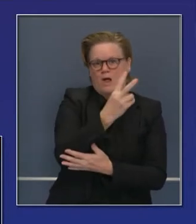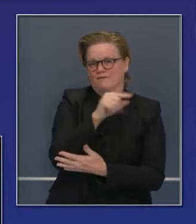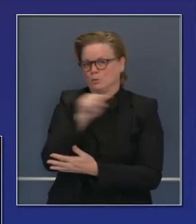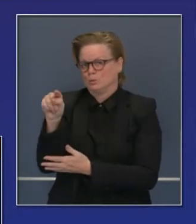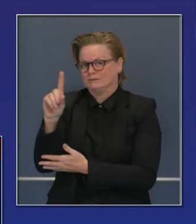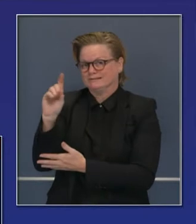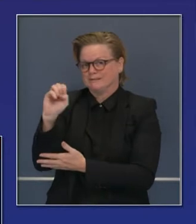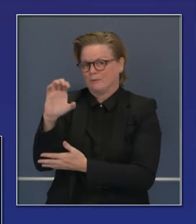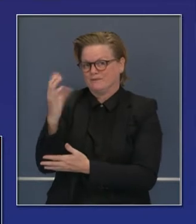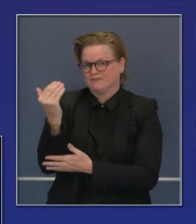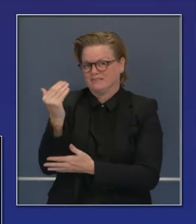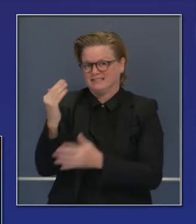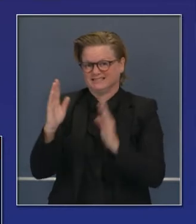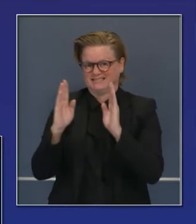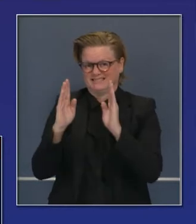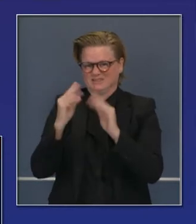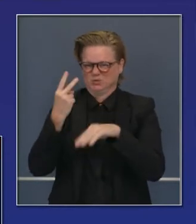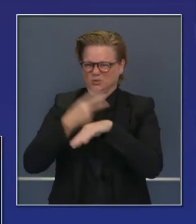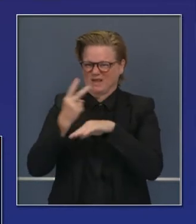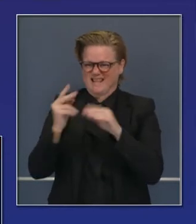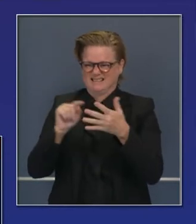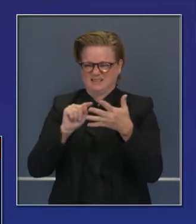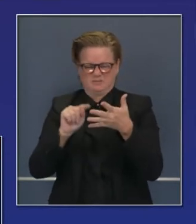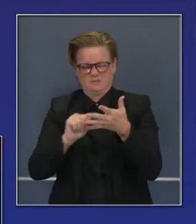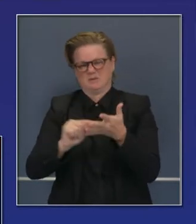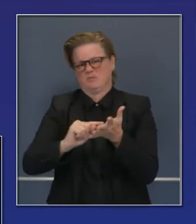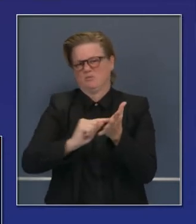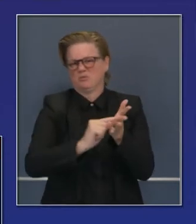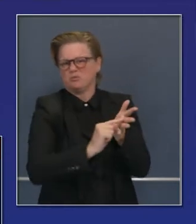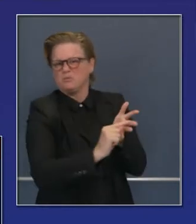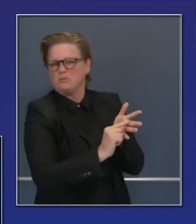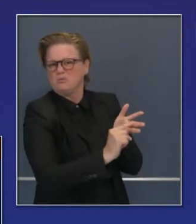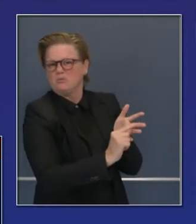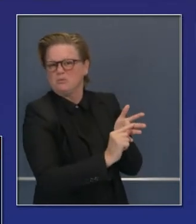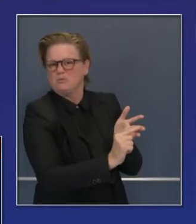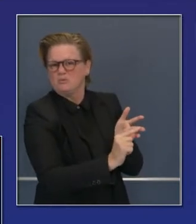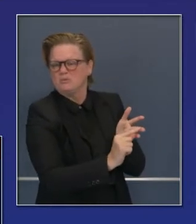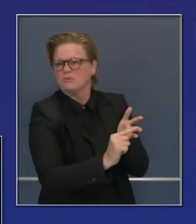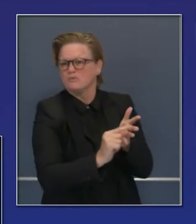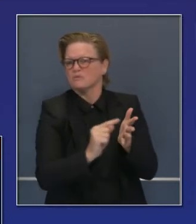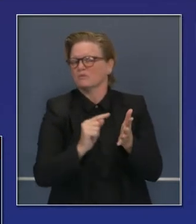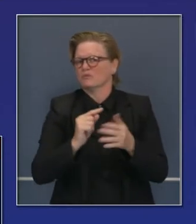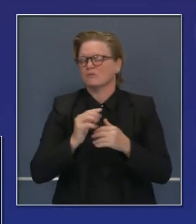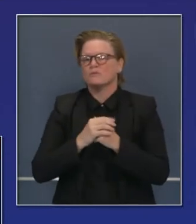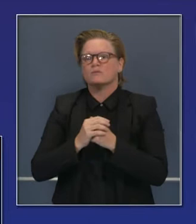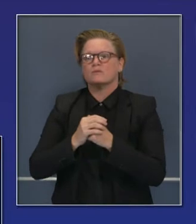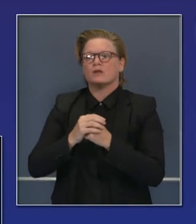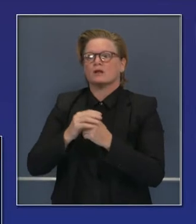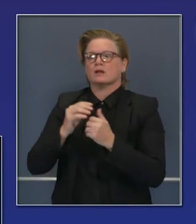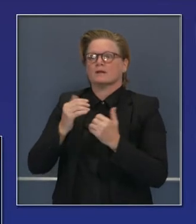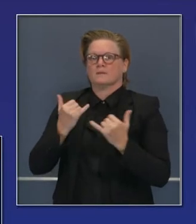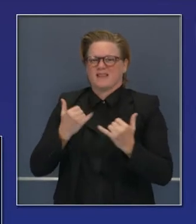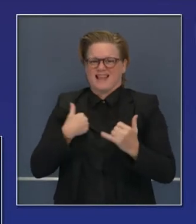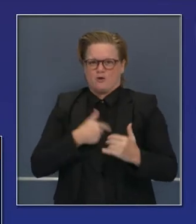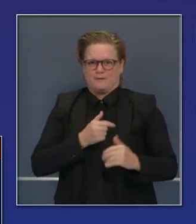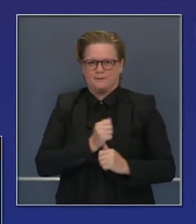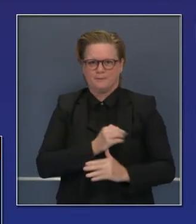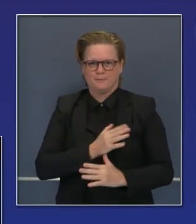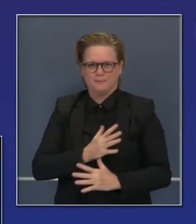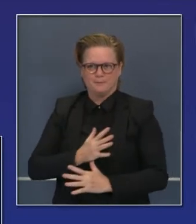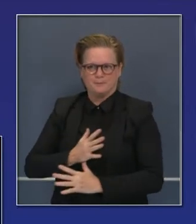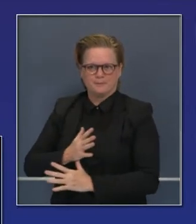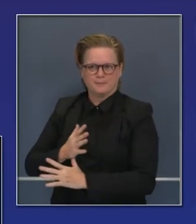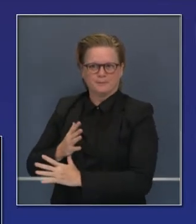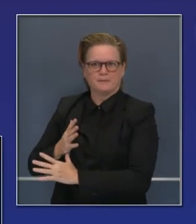diciembre es más o menos la segunda semana de diciembre. Esta fecha puede cambiar un poco, pero este es el plan actual